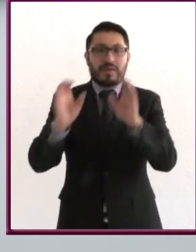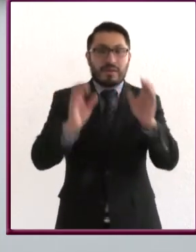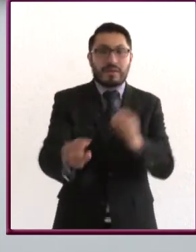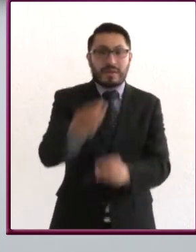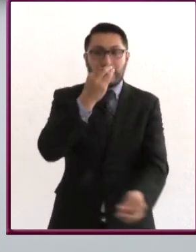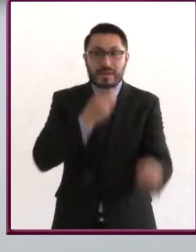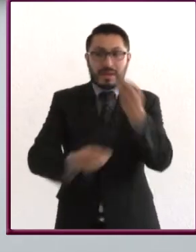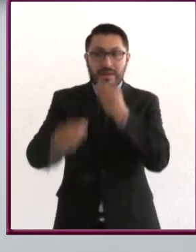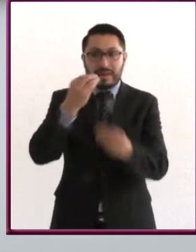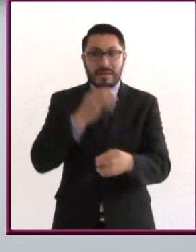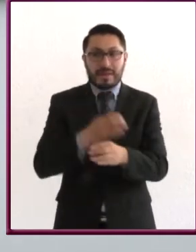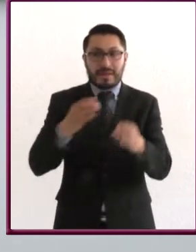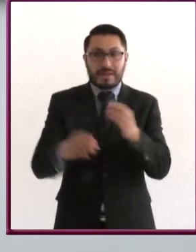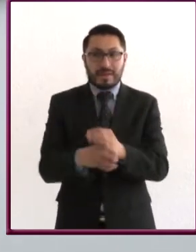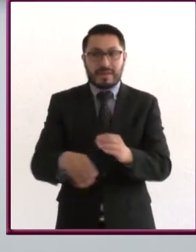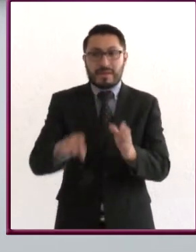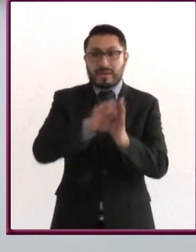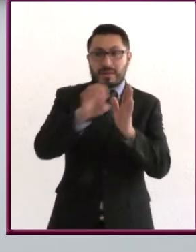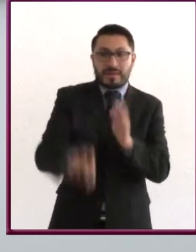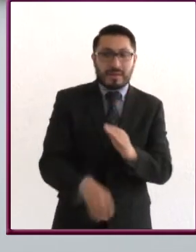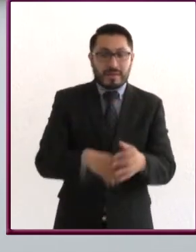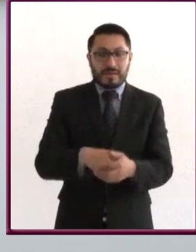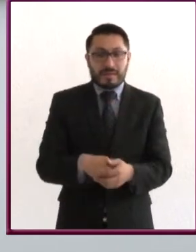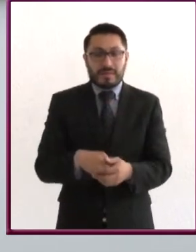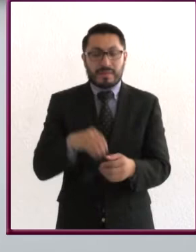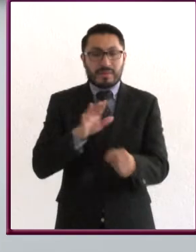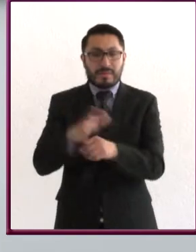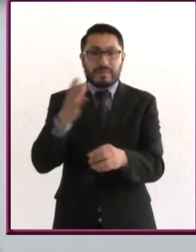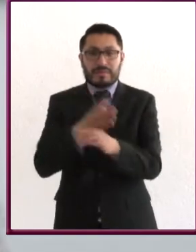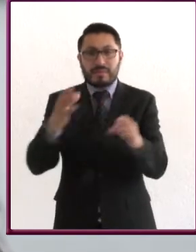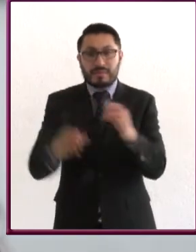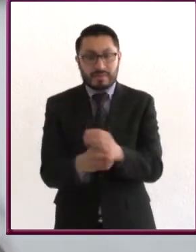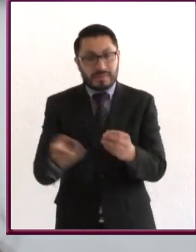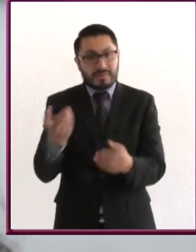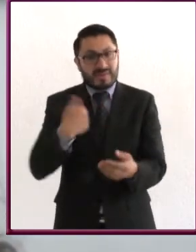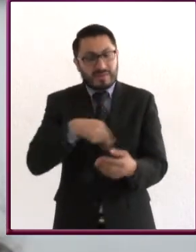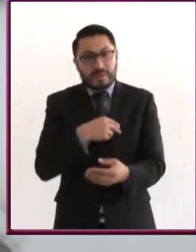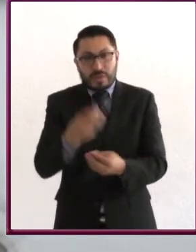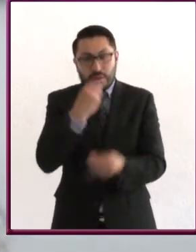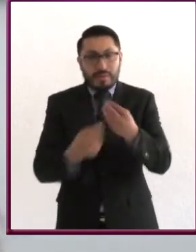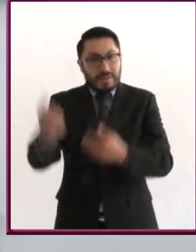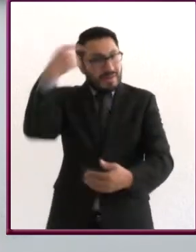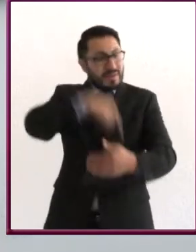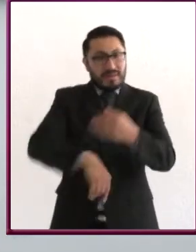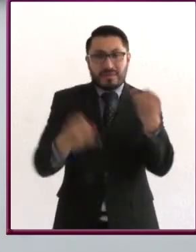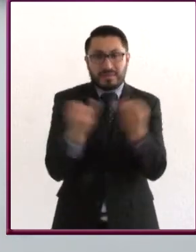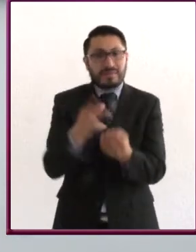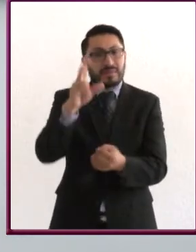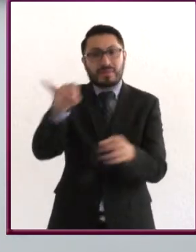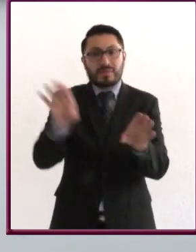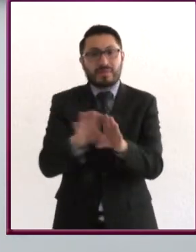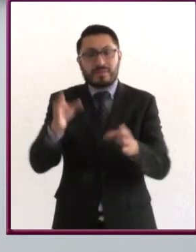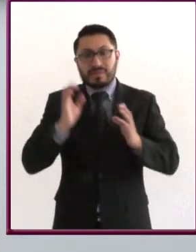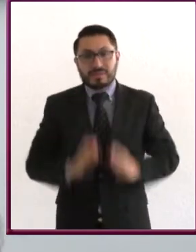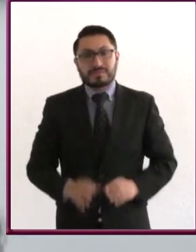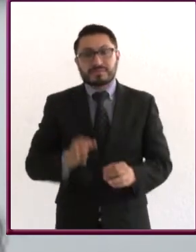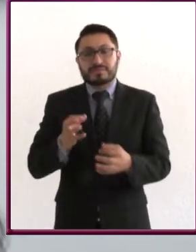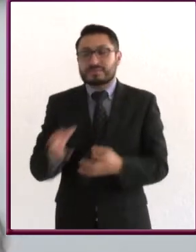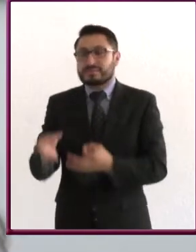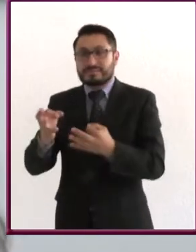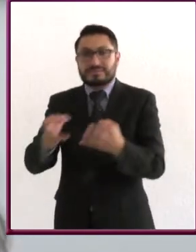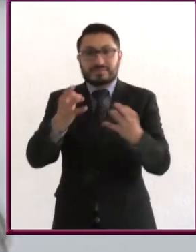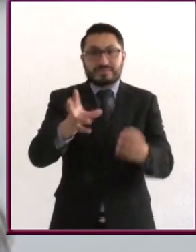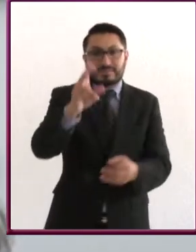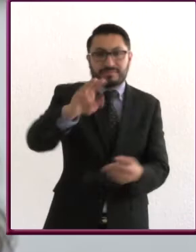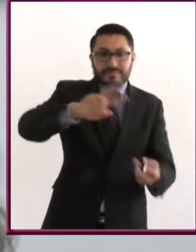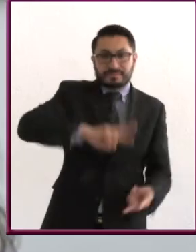que comemos, porque siempre se dice que somos lo que comemos, entonces no hay que darle únicamente al cuerpo lo que se nos antoje, sino